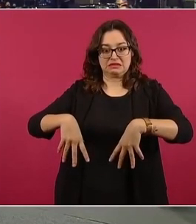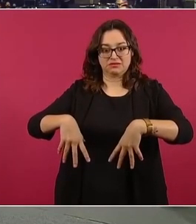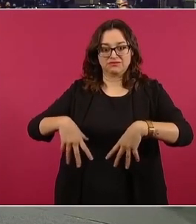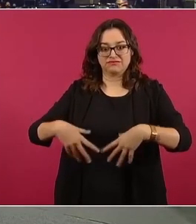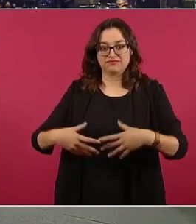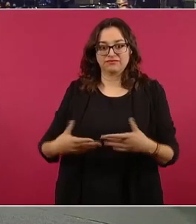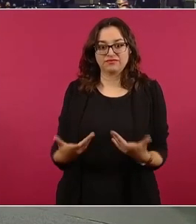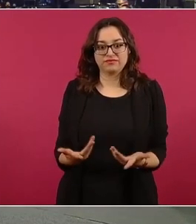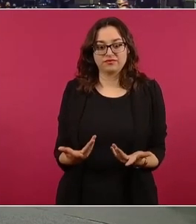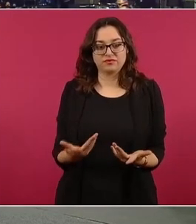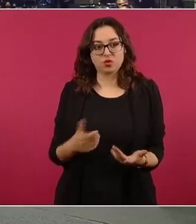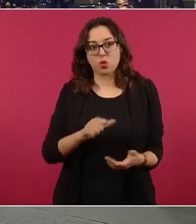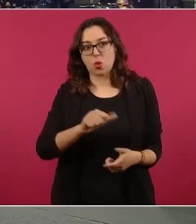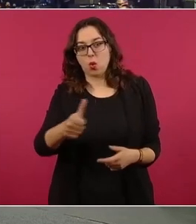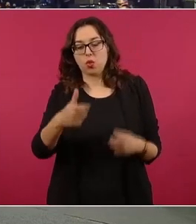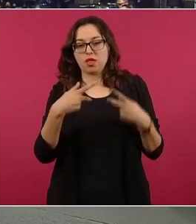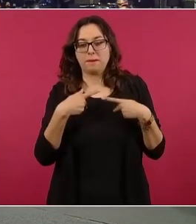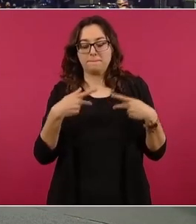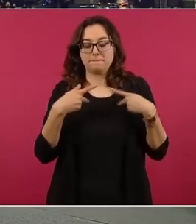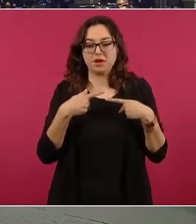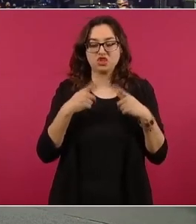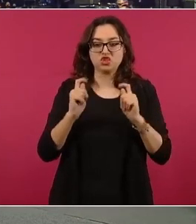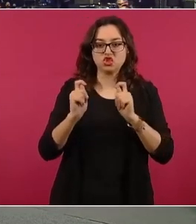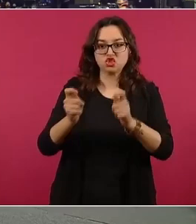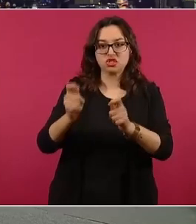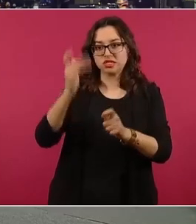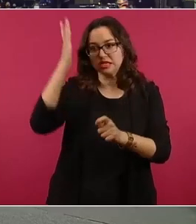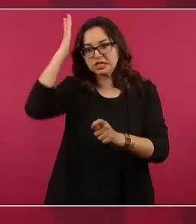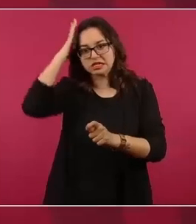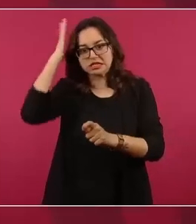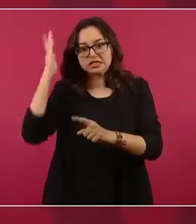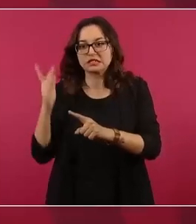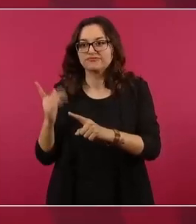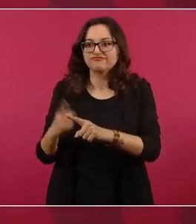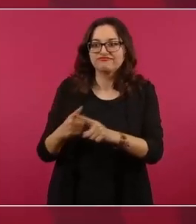el relevo, darle continuidad al movimiento.